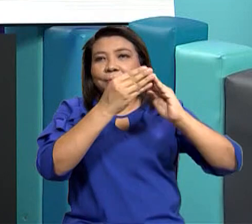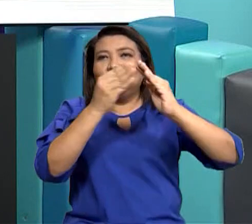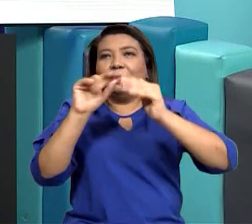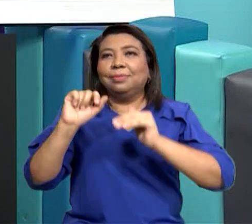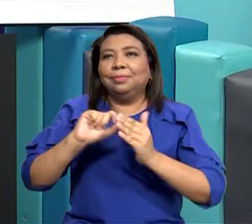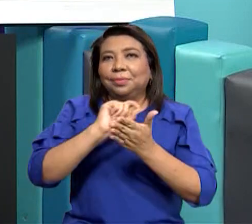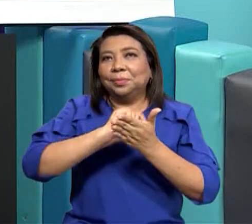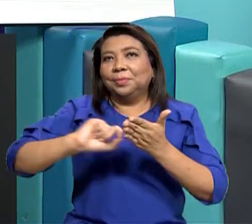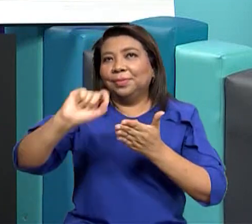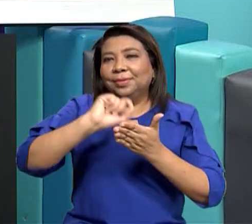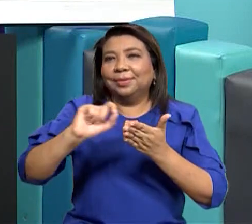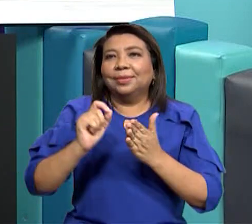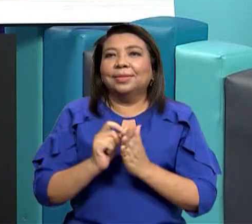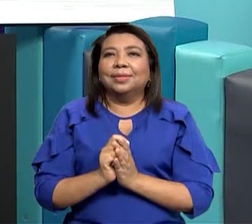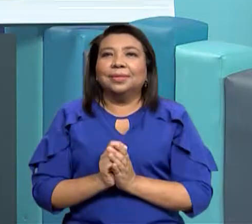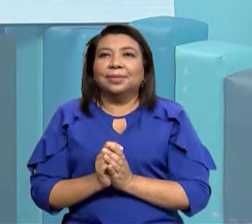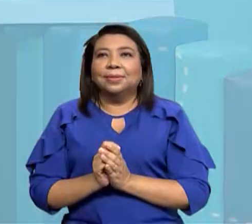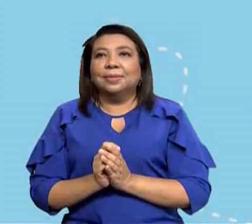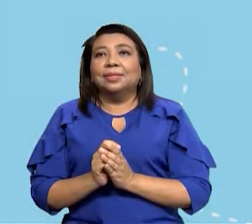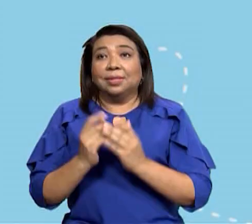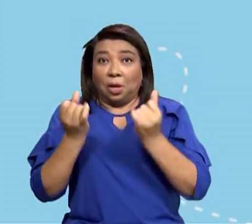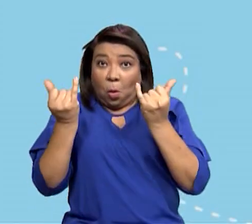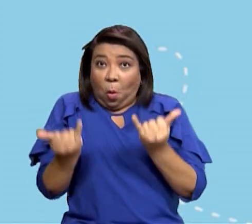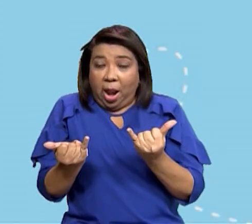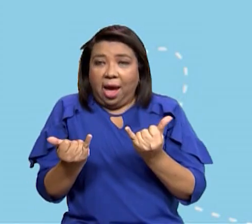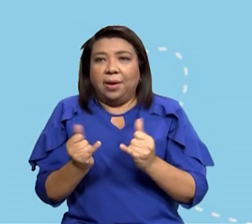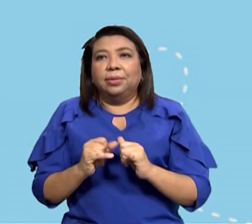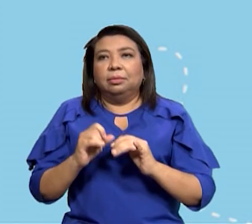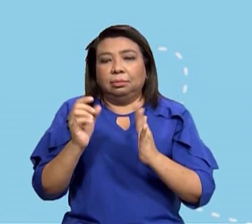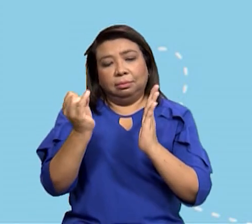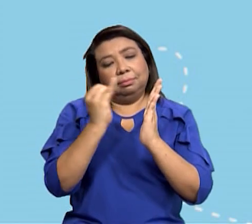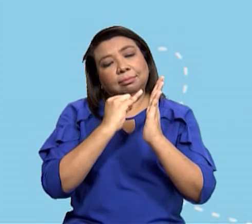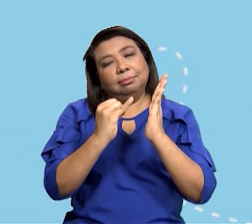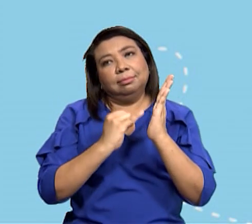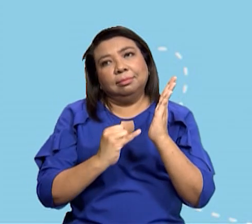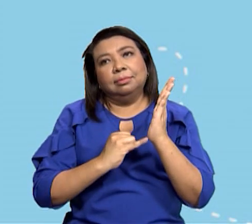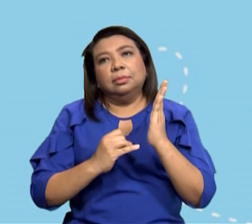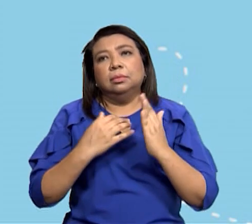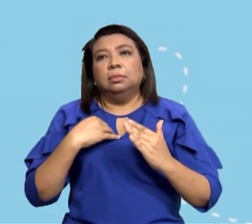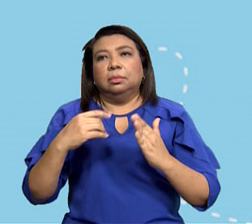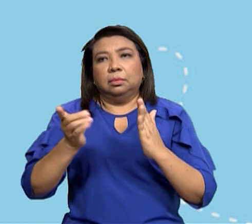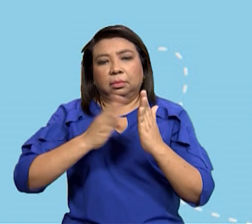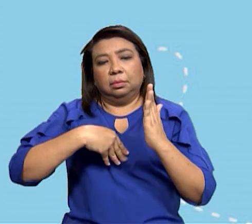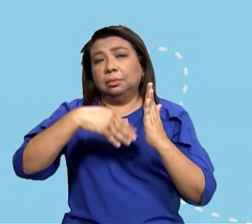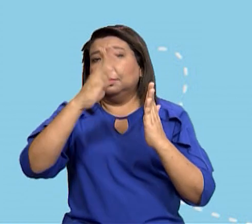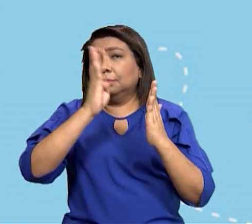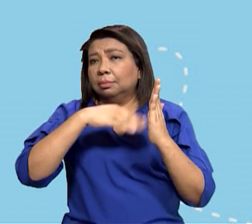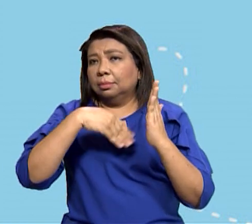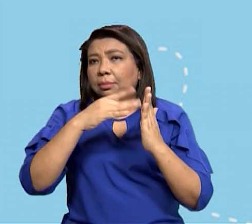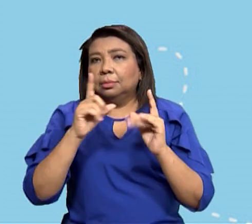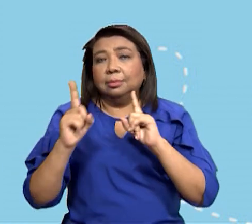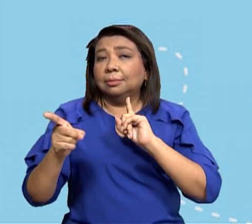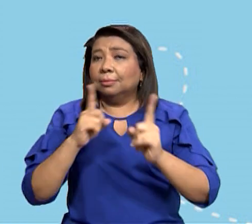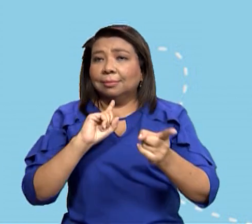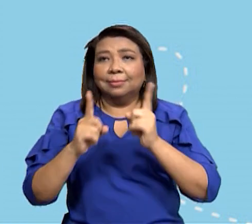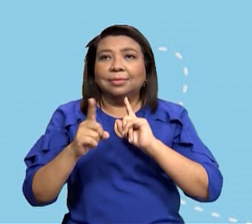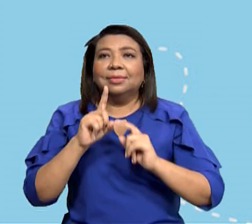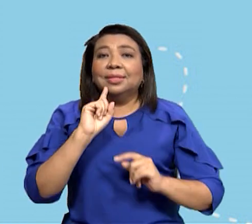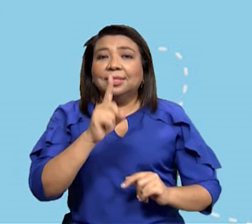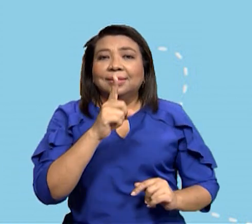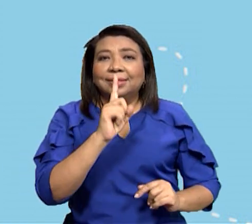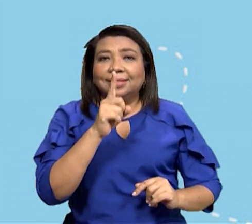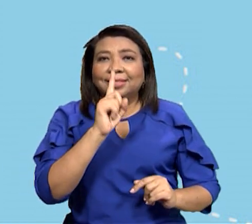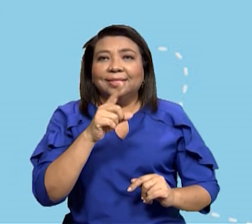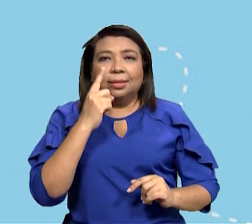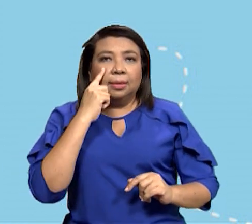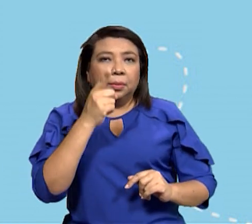vamos aquí entonces a colorear el deber correspondiente cuál es el primer deber